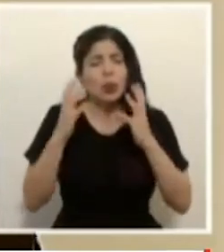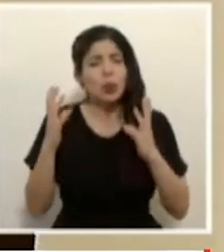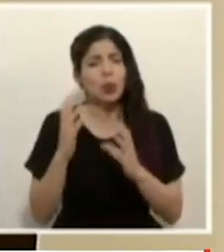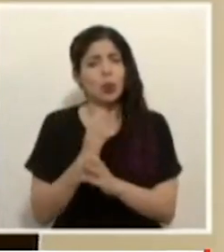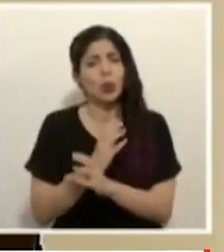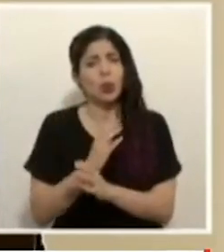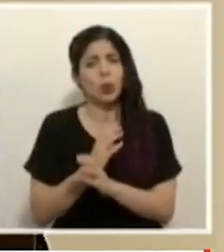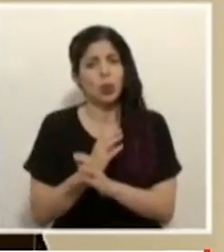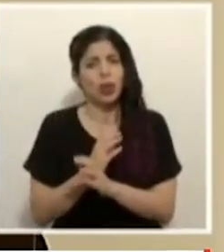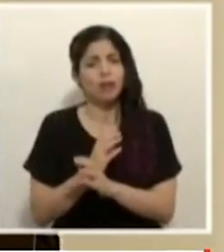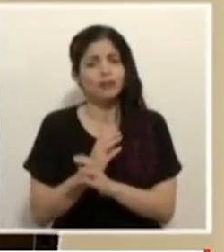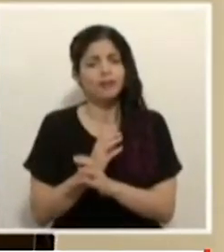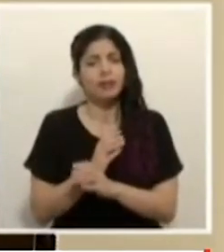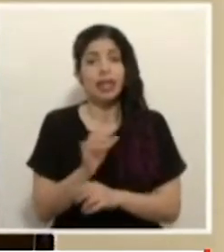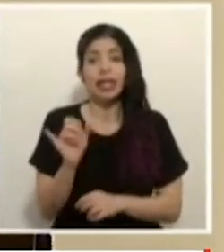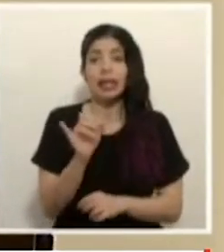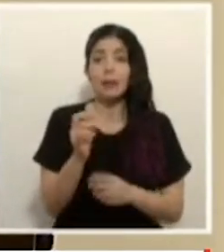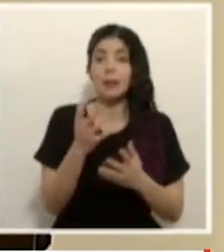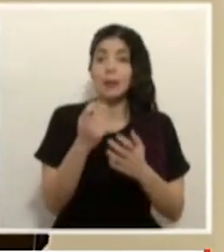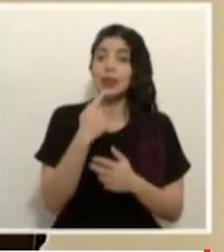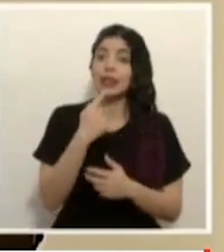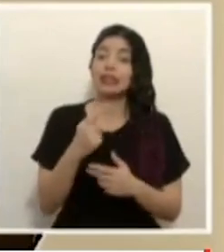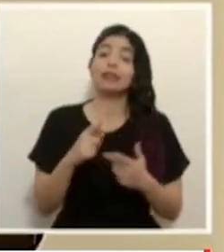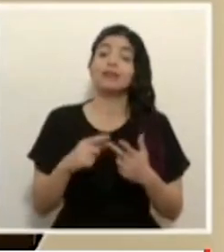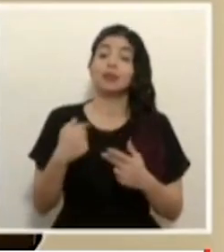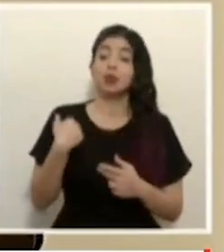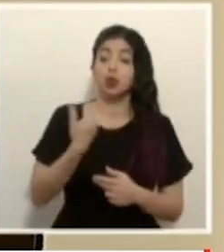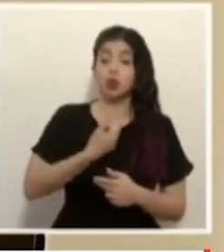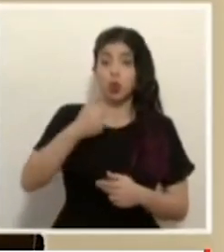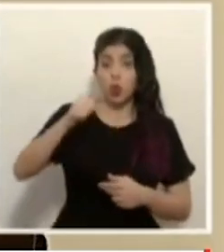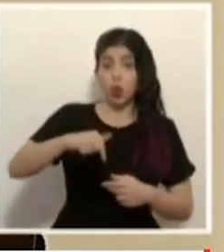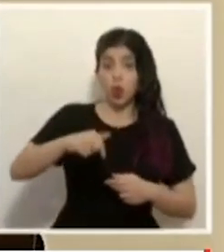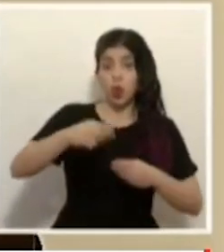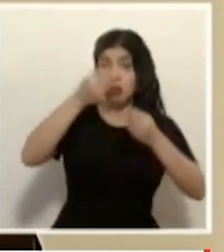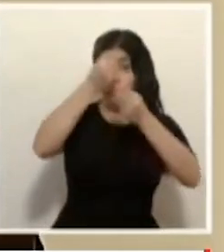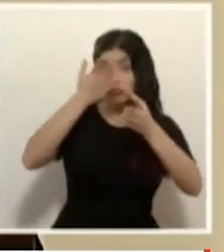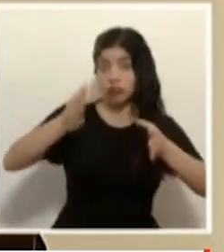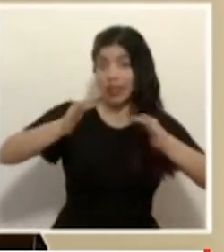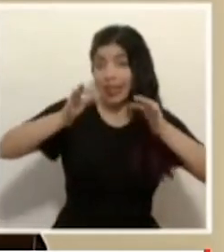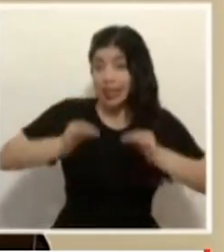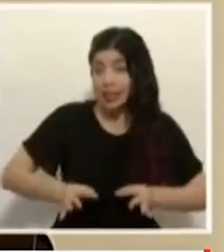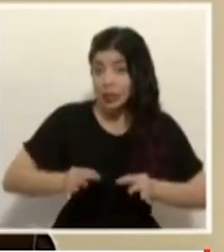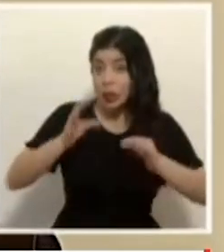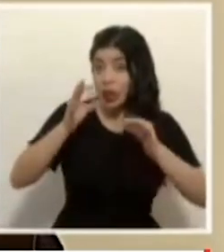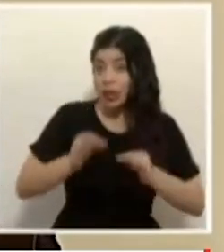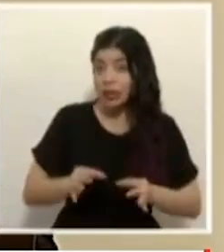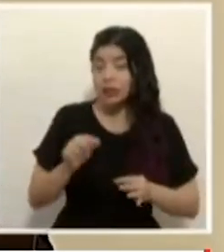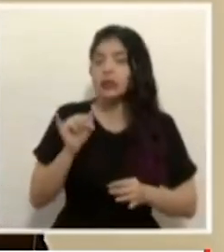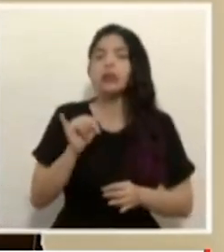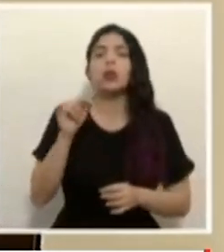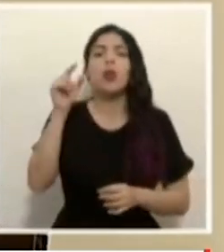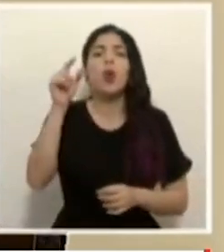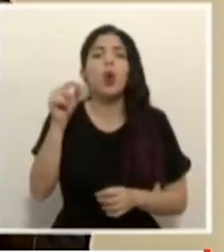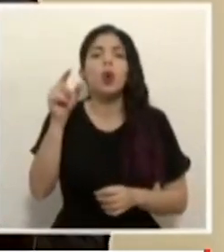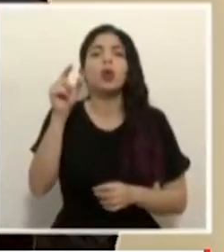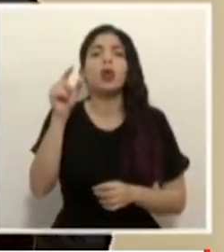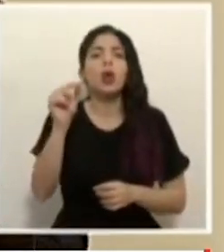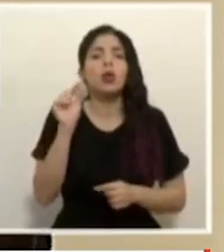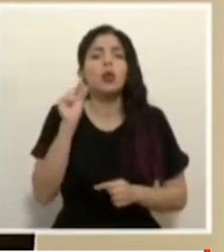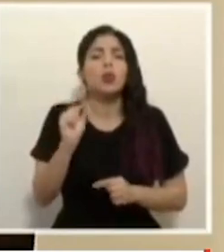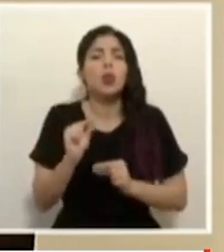Finalmente, quiero decir que las decisiones que anunciamos hoy son gotas de esperanza, gotas de esperanza